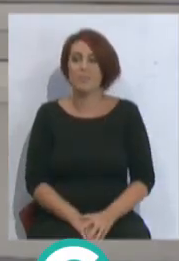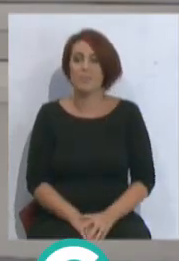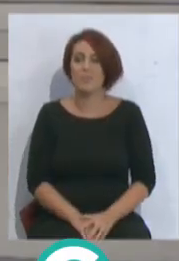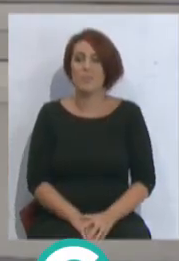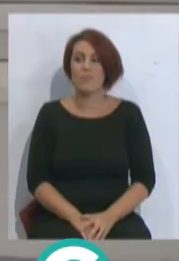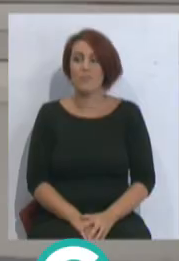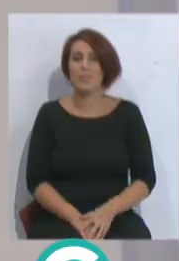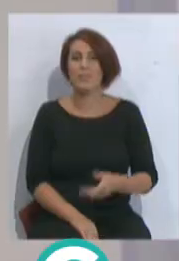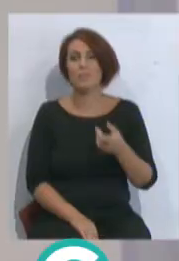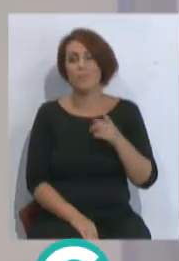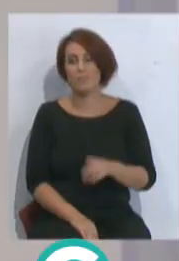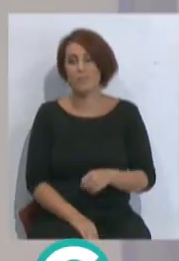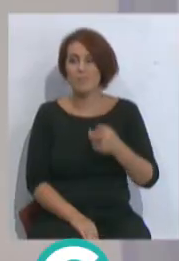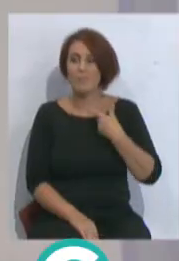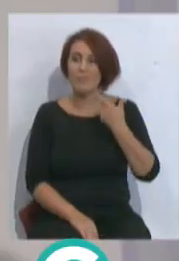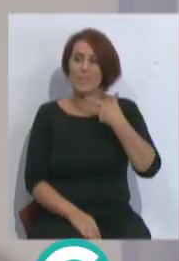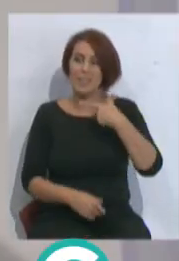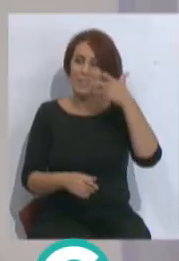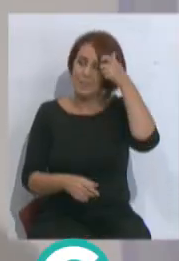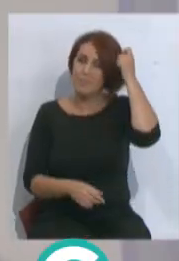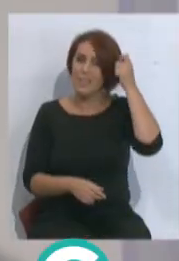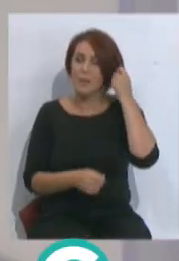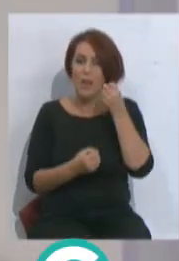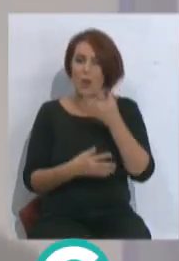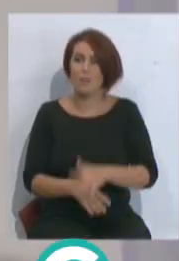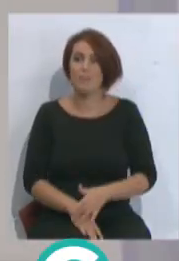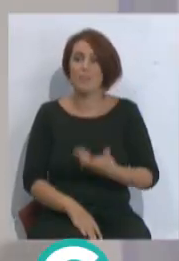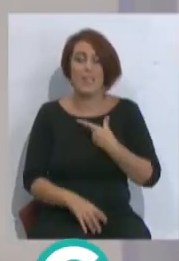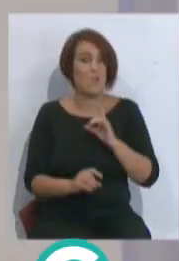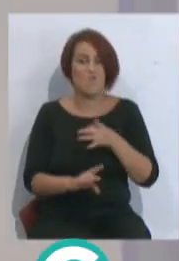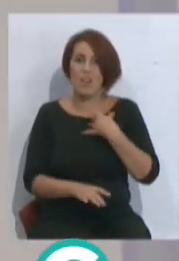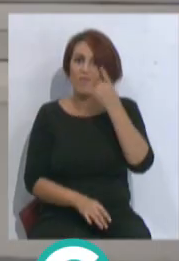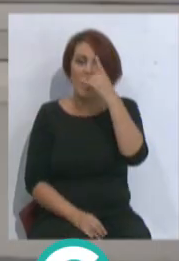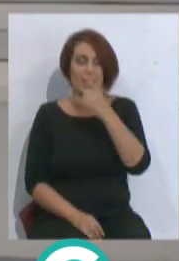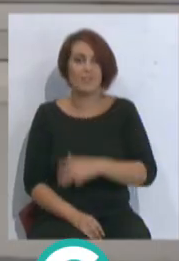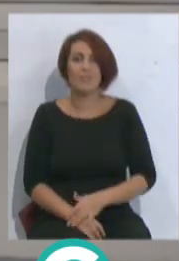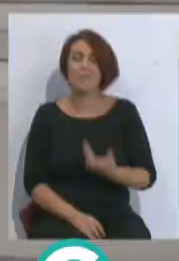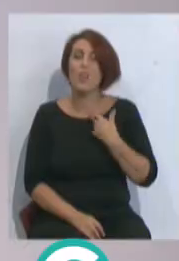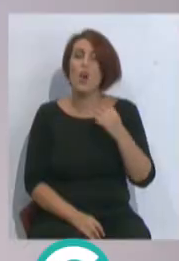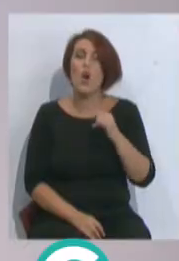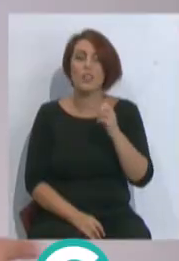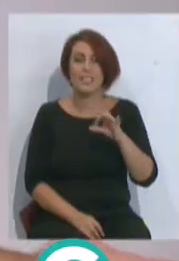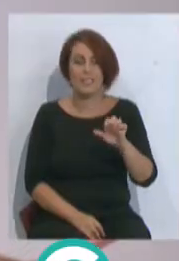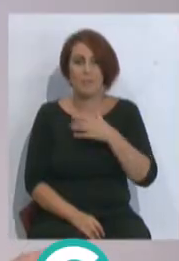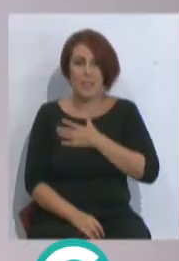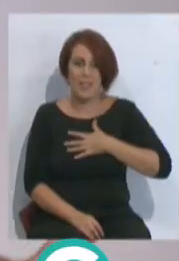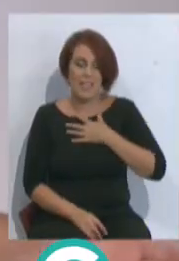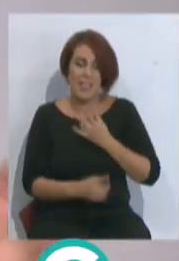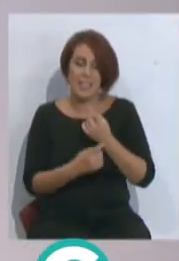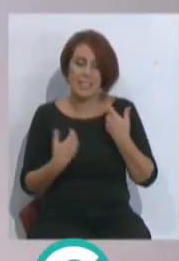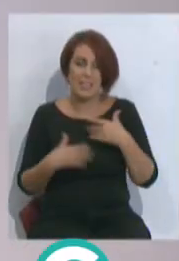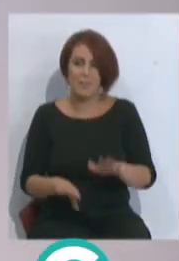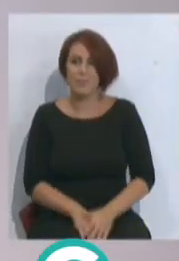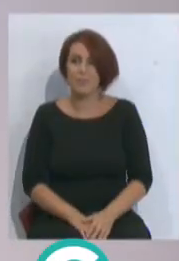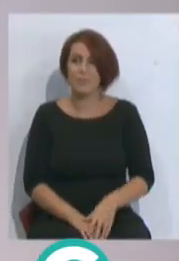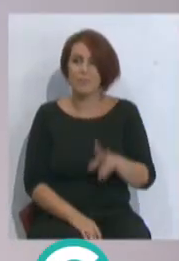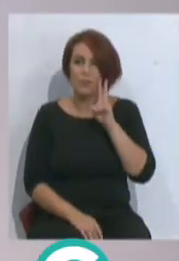para traer a traer permanente, mía, vamos, picha. Para cuando mandes. A los Hugo, vaca. José. Un placer, Hugo. Para lo que necesites. Te he visto que te ha